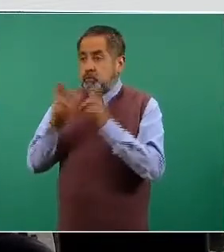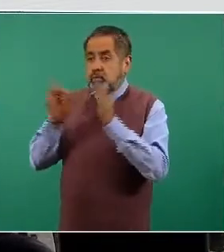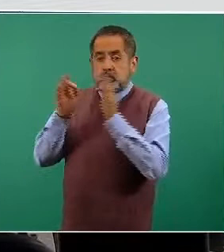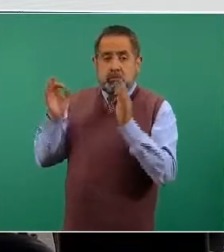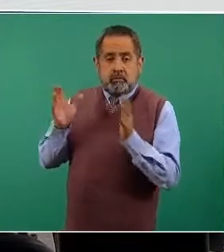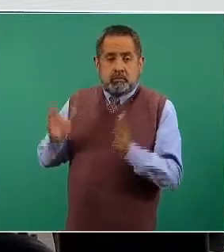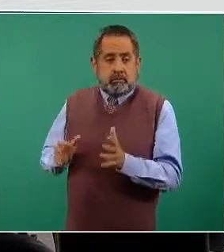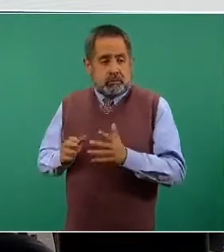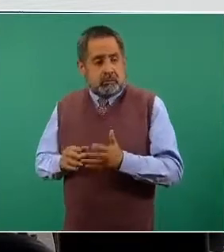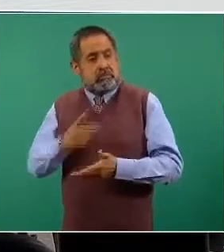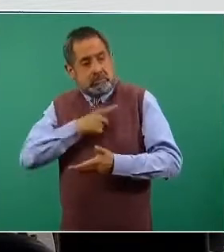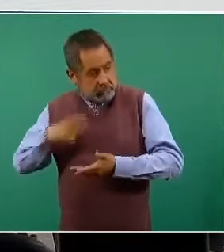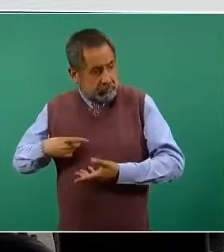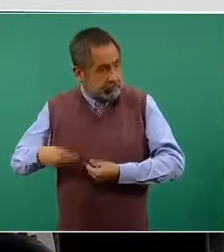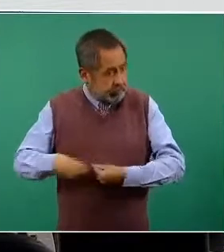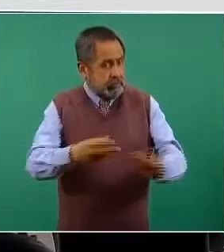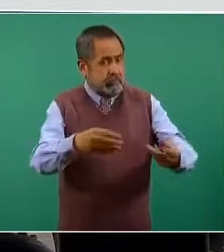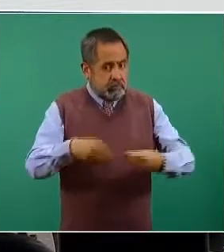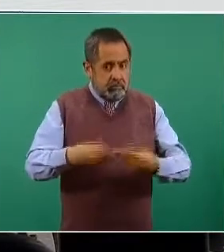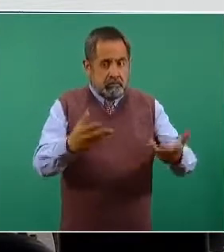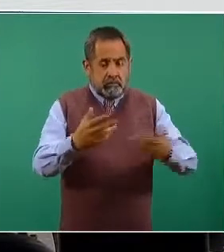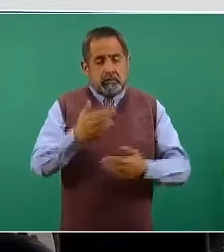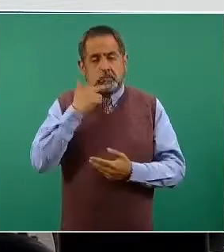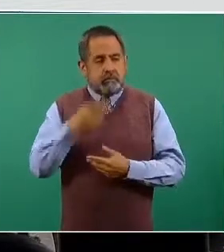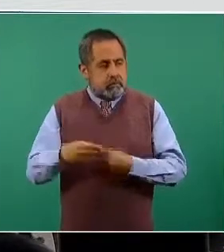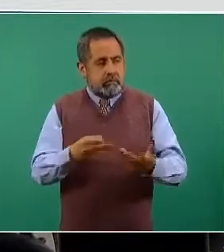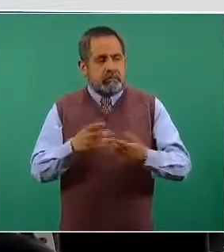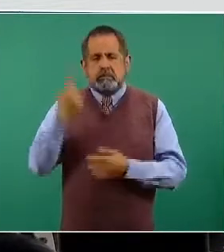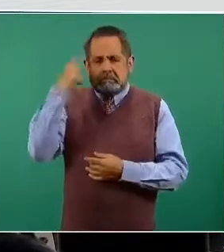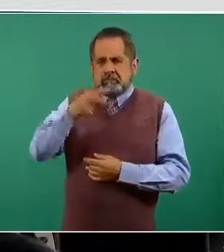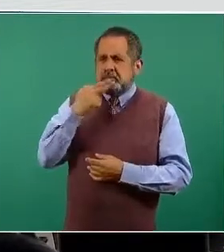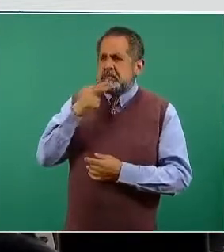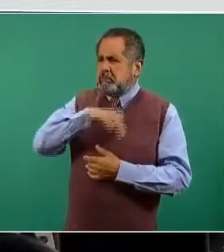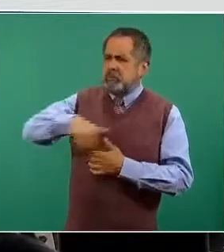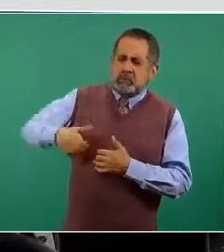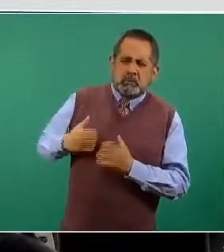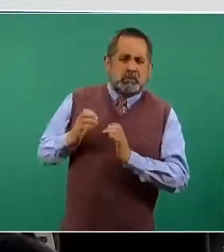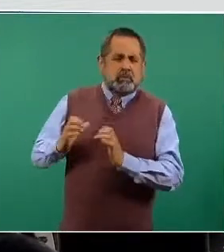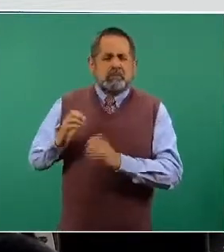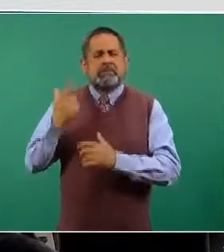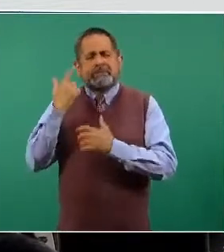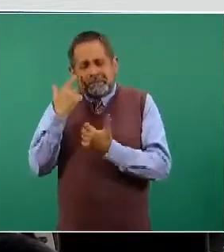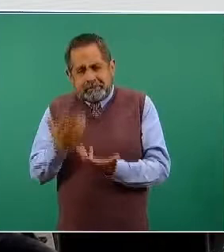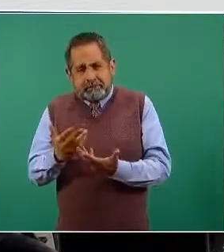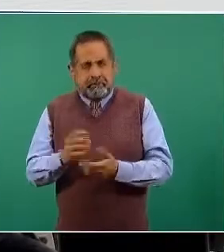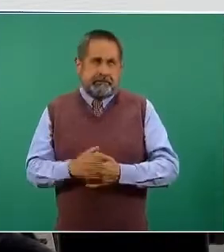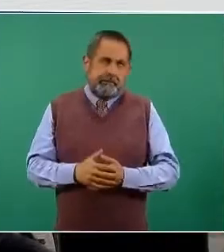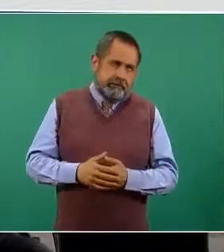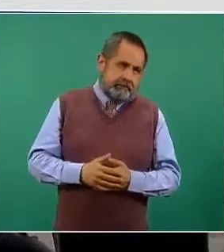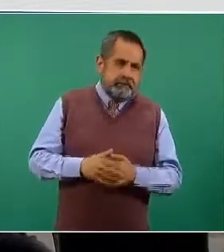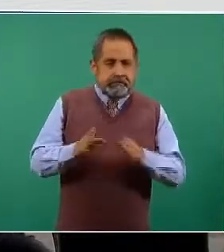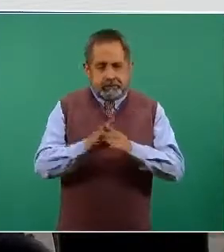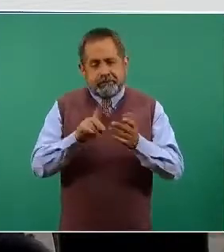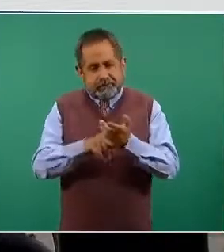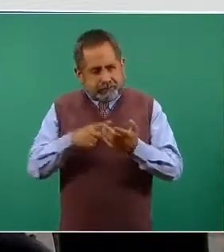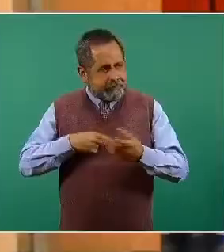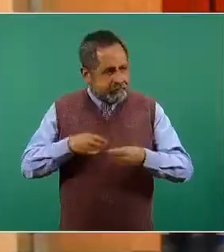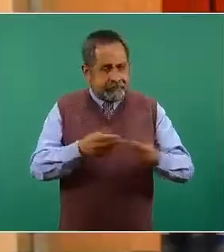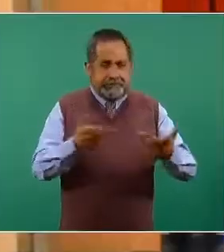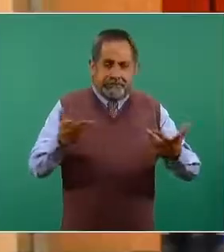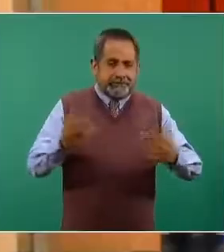cuando podrían estar ya poniéndose en los poblados, en las ciudades, en las personas.